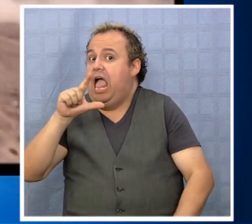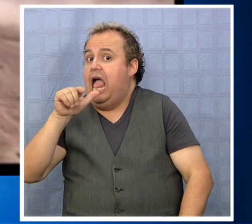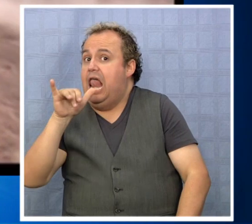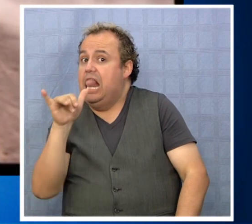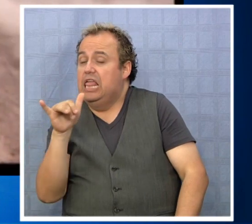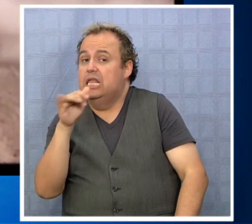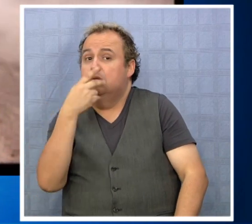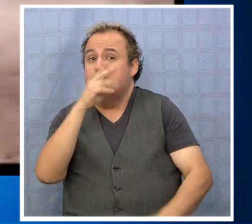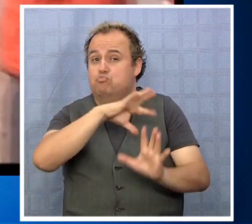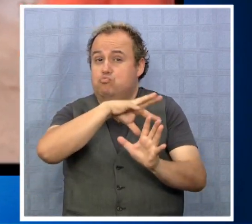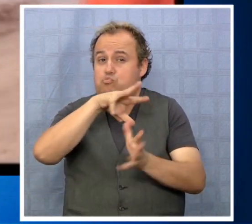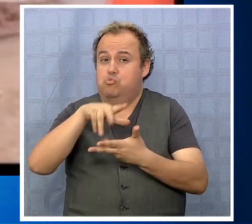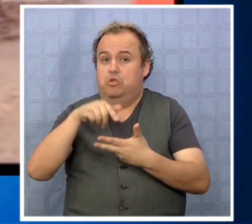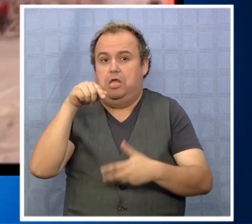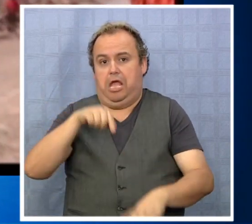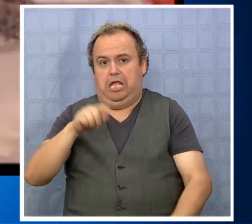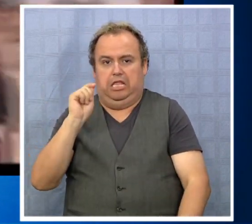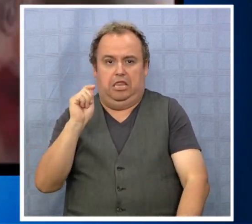cabo en Tarapacá.